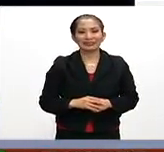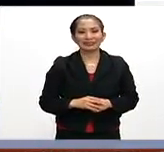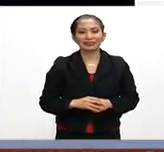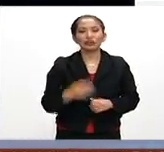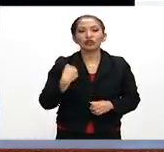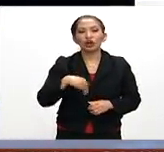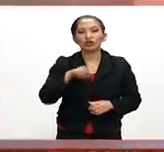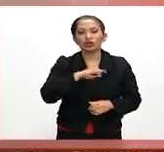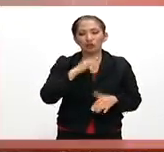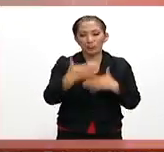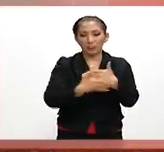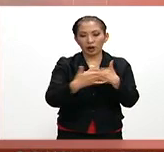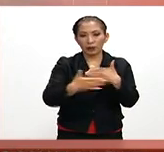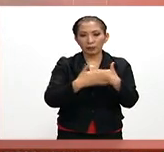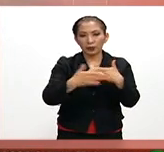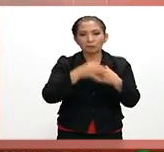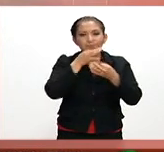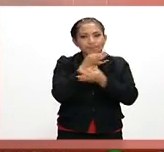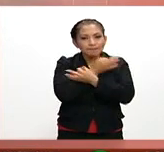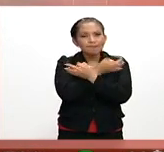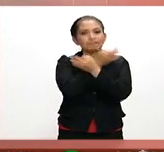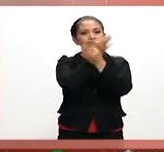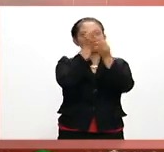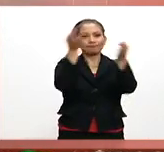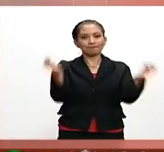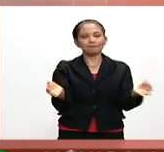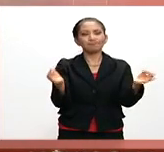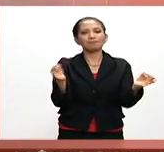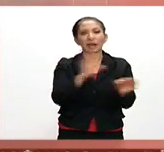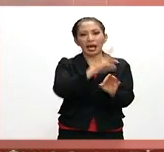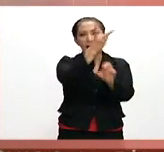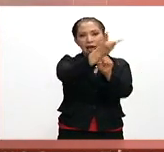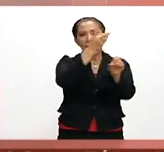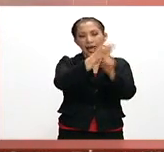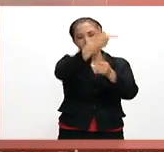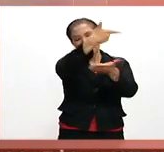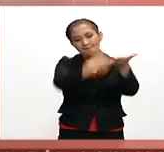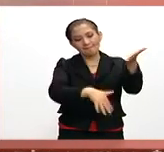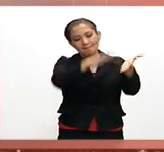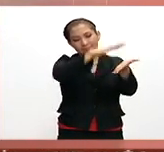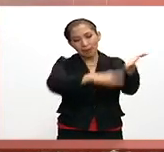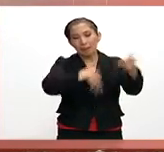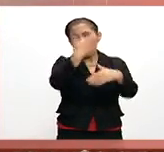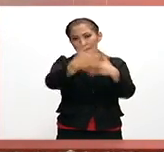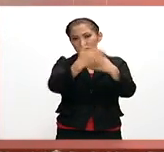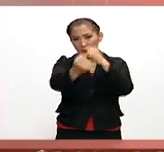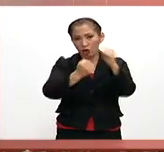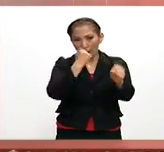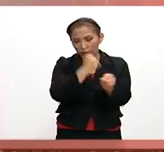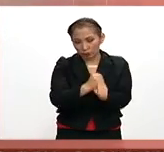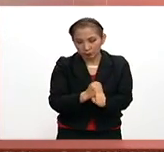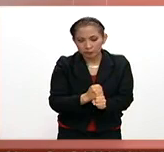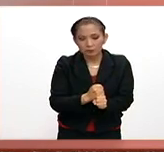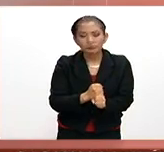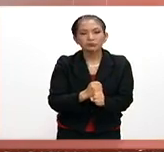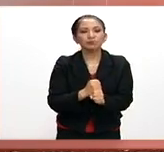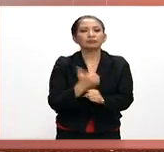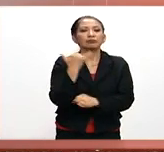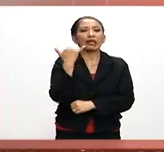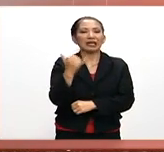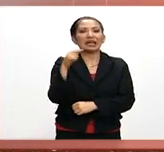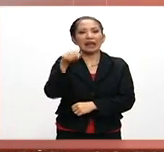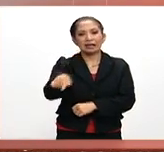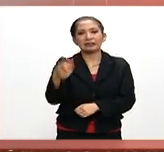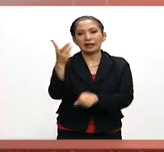Estamos próximos a publicar la convocatoria para el siguiente año y en